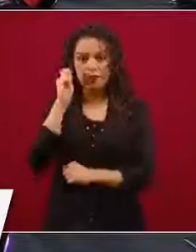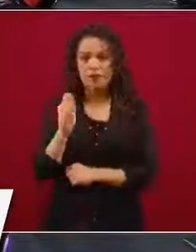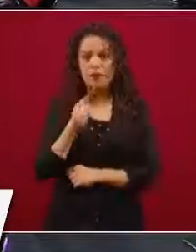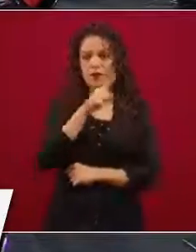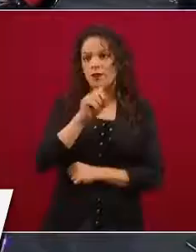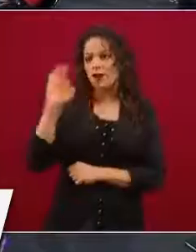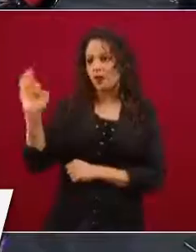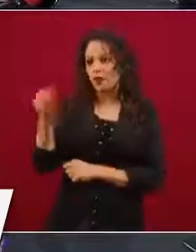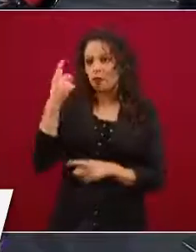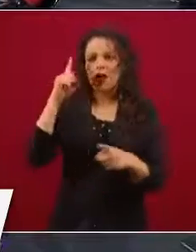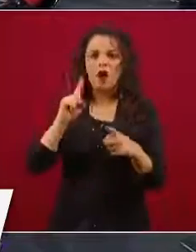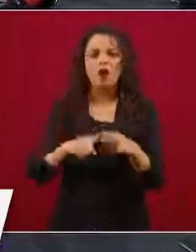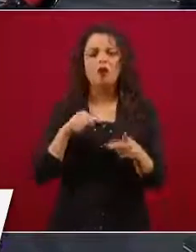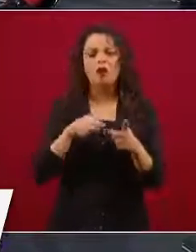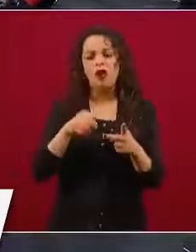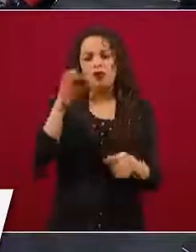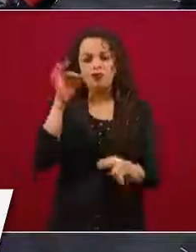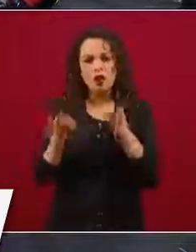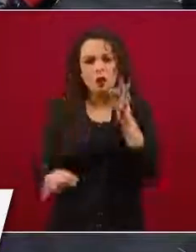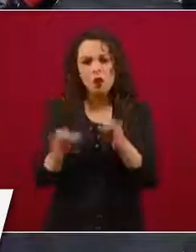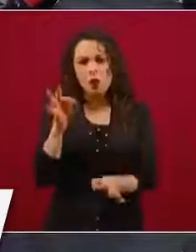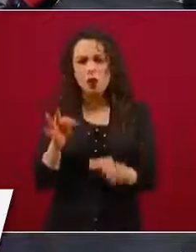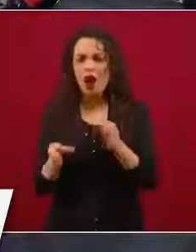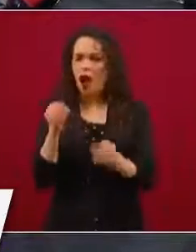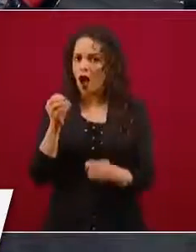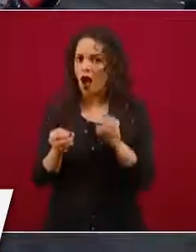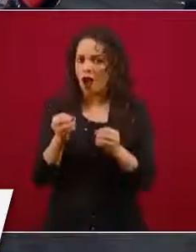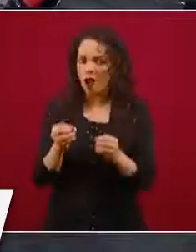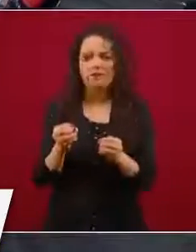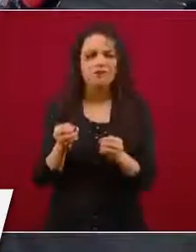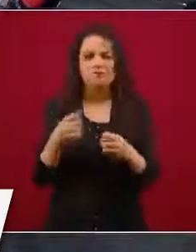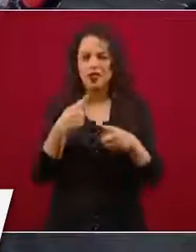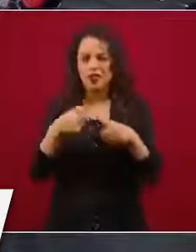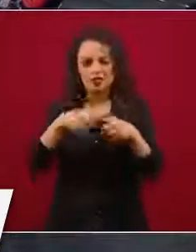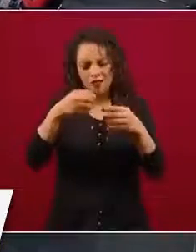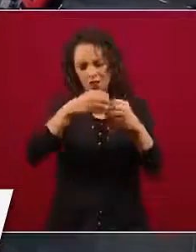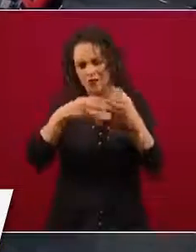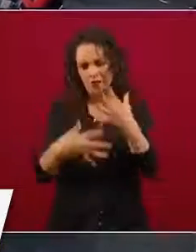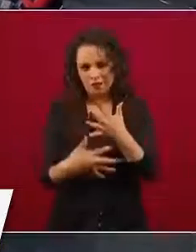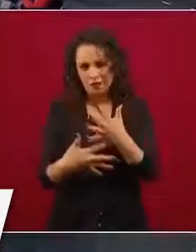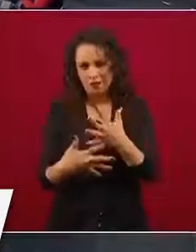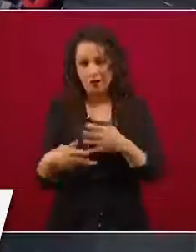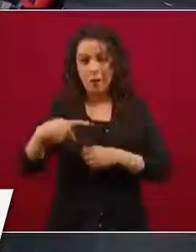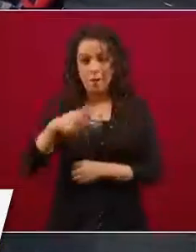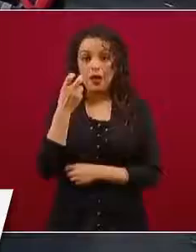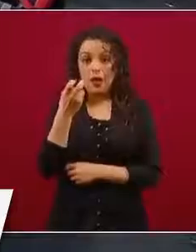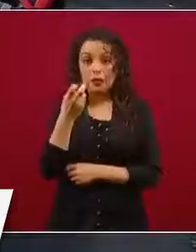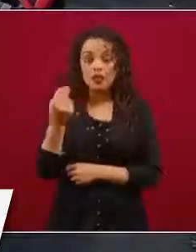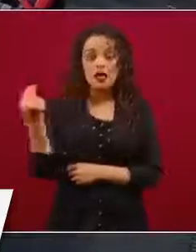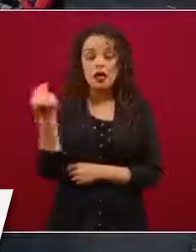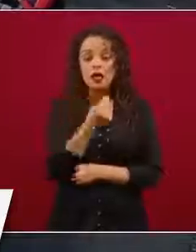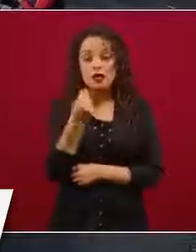los tribunales. En fin, la idea es que se articule para que pueda haber un mejor control,